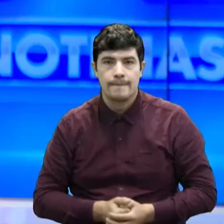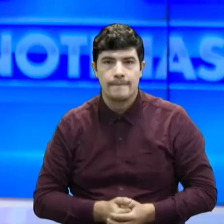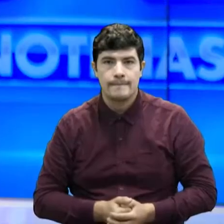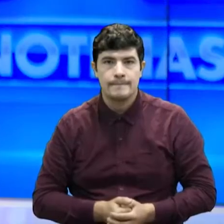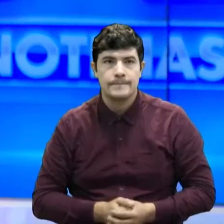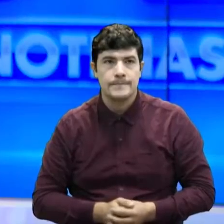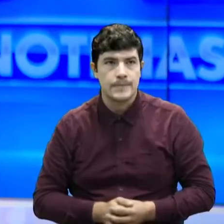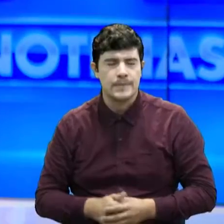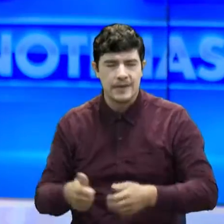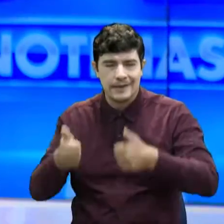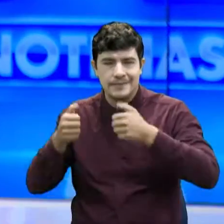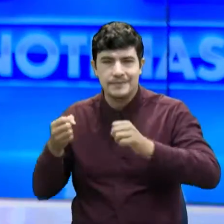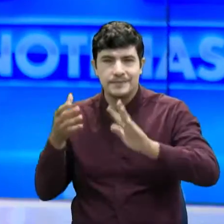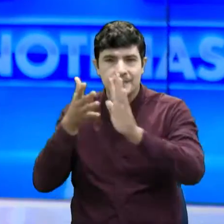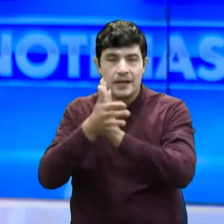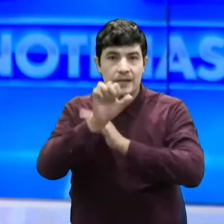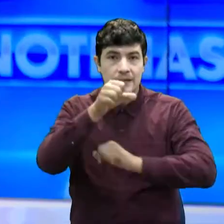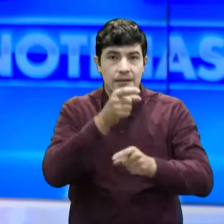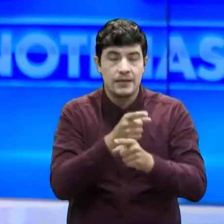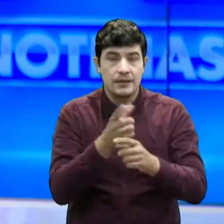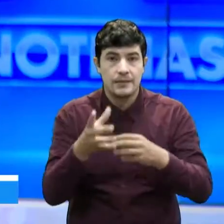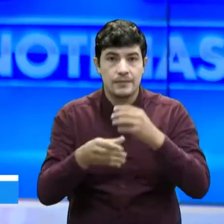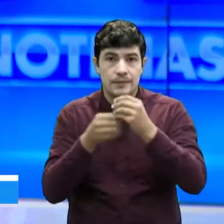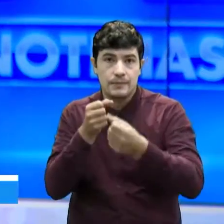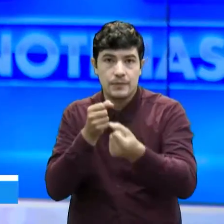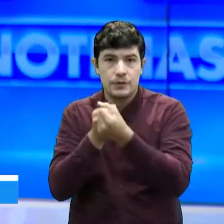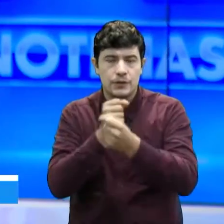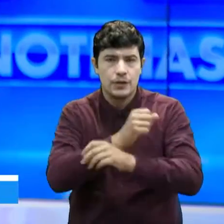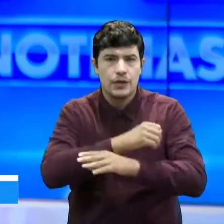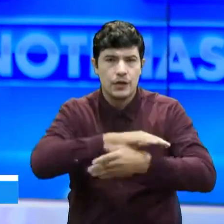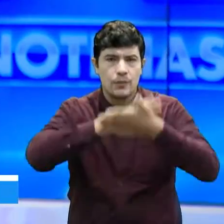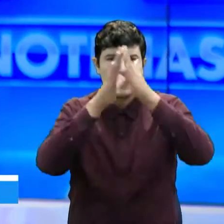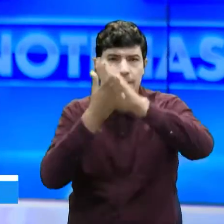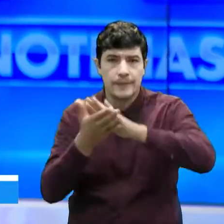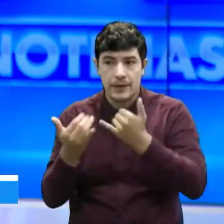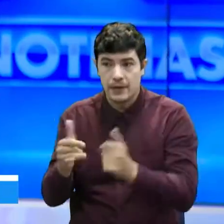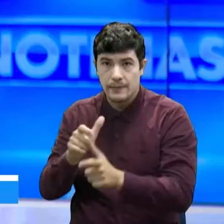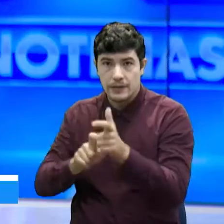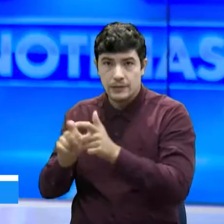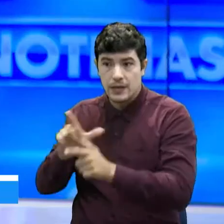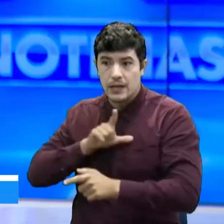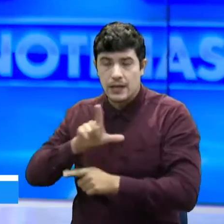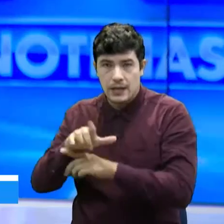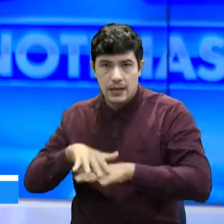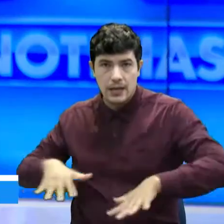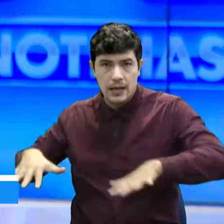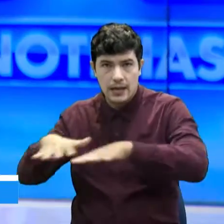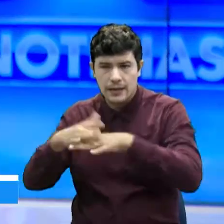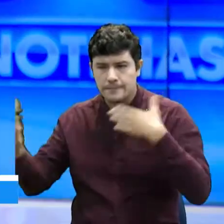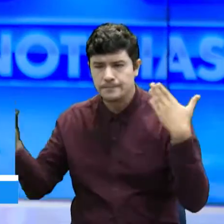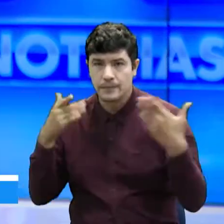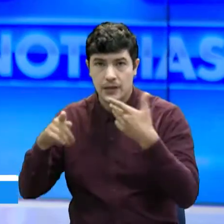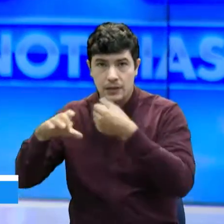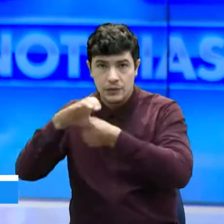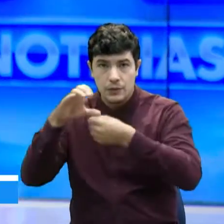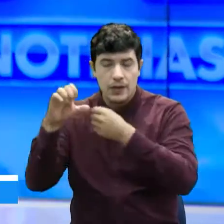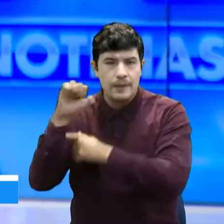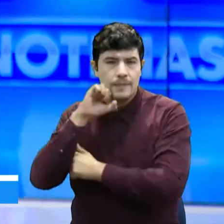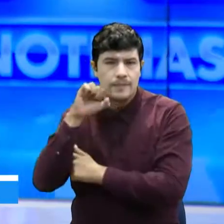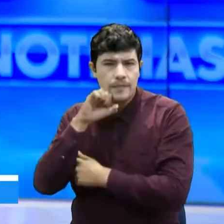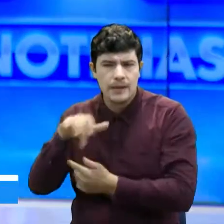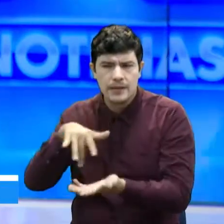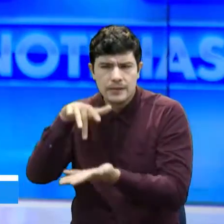Estamos informando y para la comunidad. En otras noticias, líderes del sector rural en Barranca Bermeja participaron de la